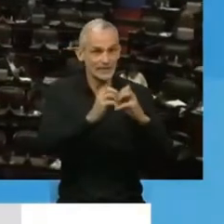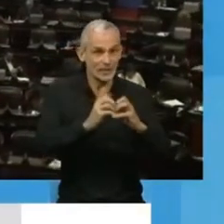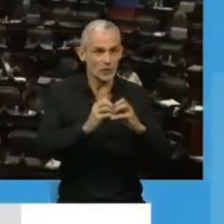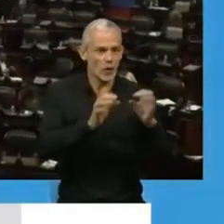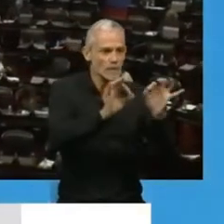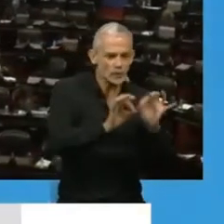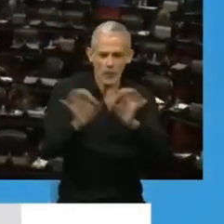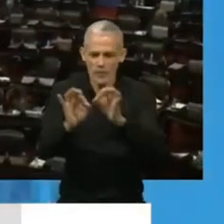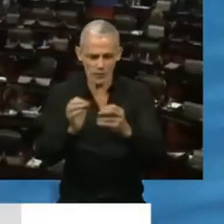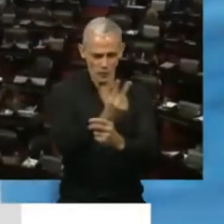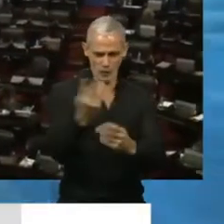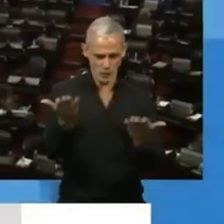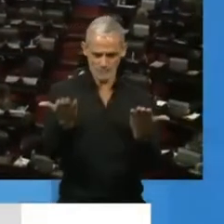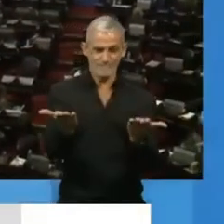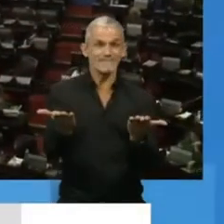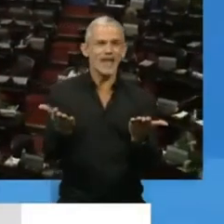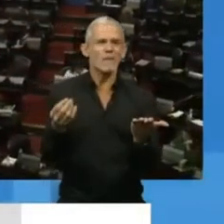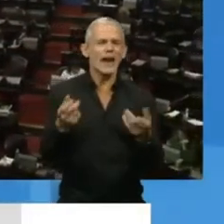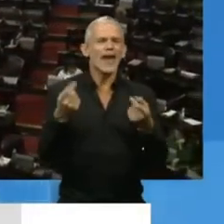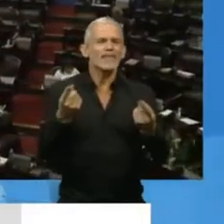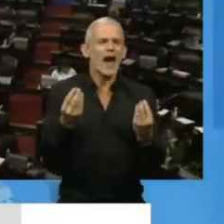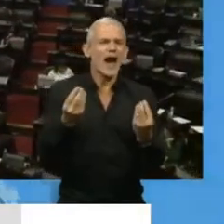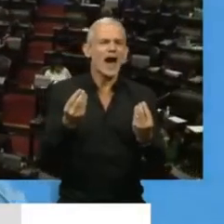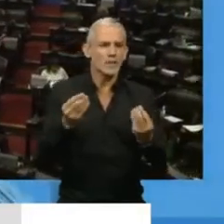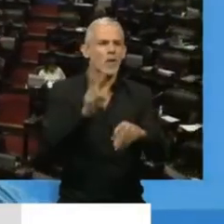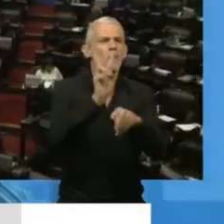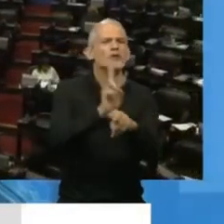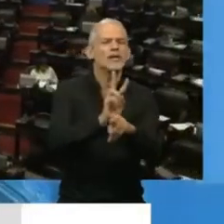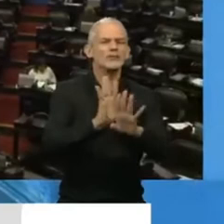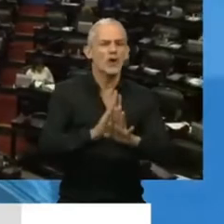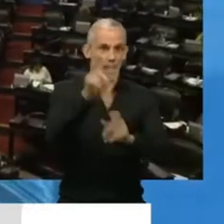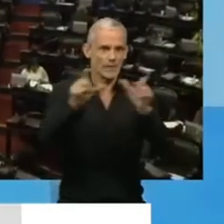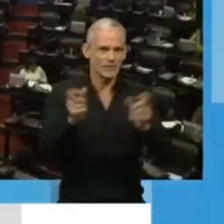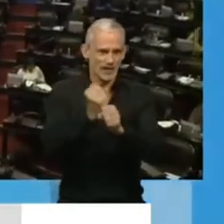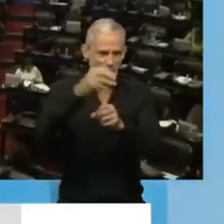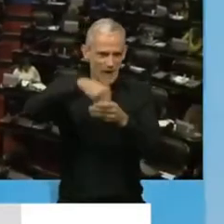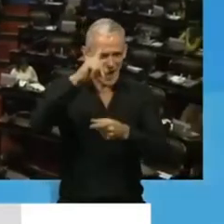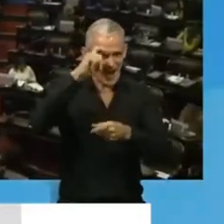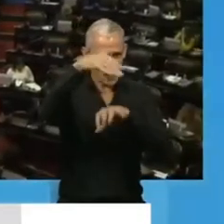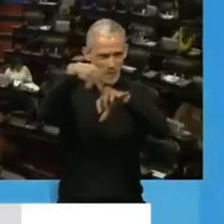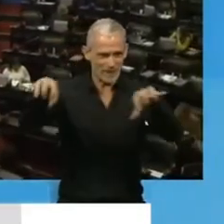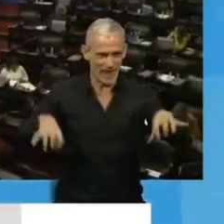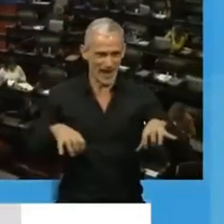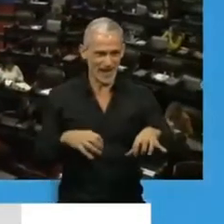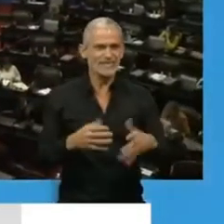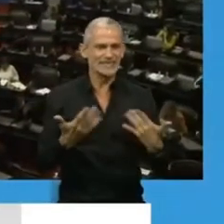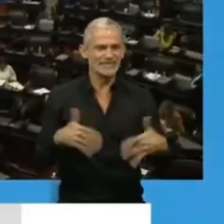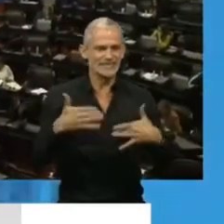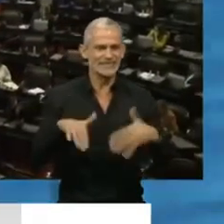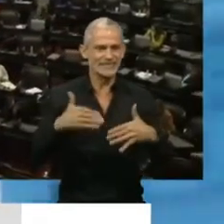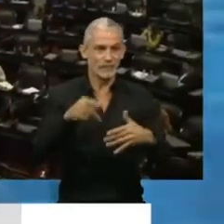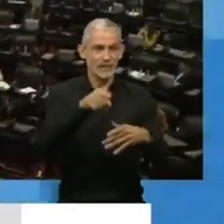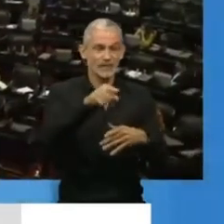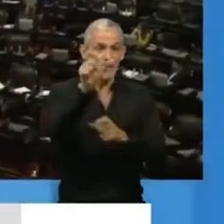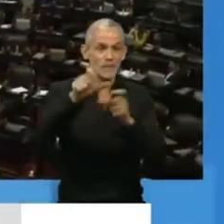proyectos destinados a generar condiciones de cuidado y de protección para estos trabajadores que son, son aquellos que nos han